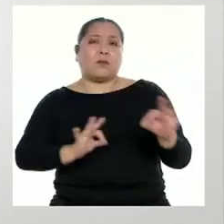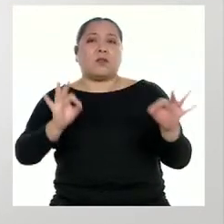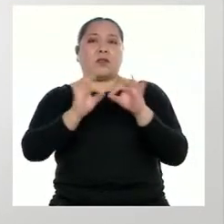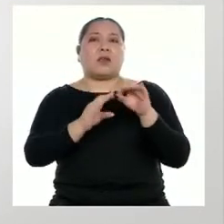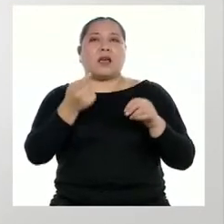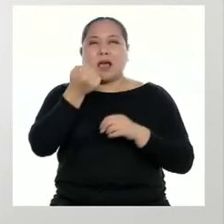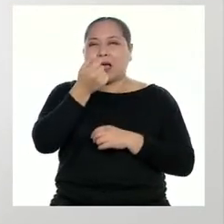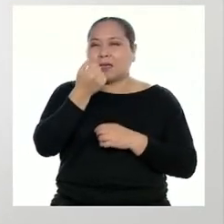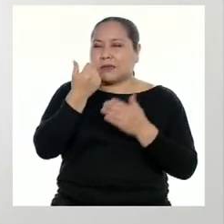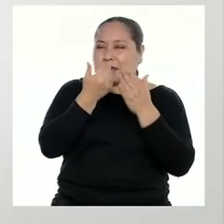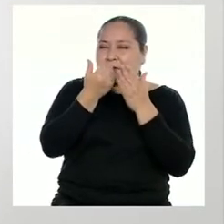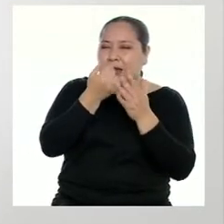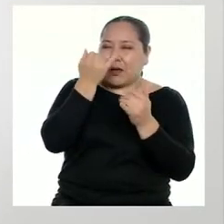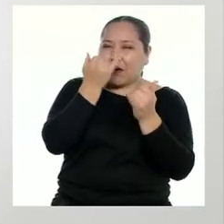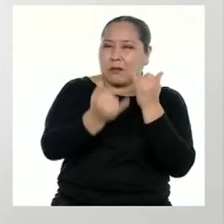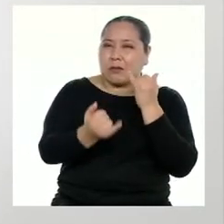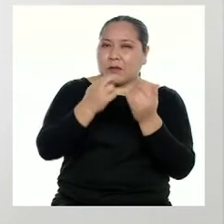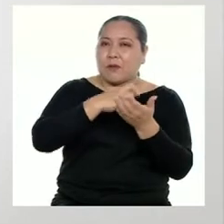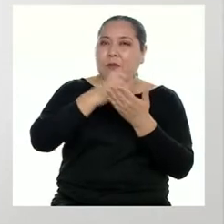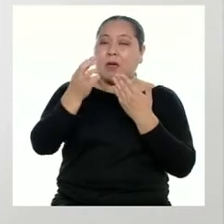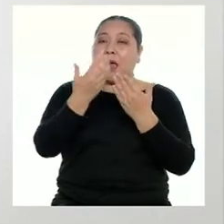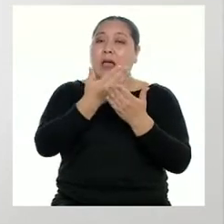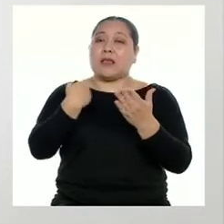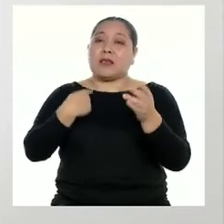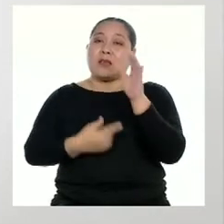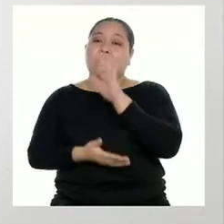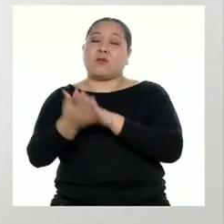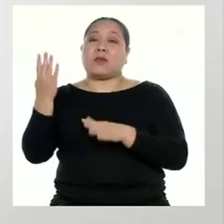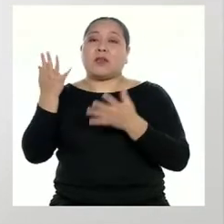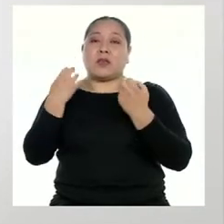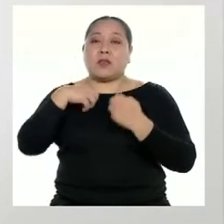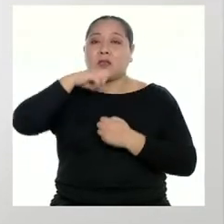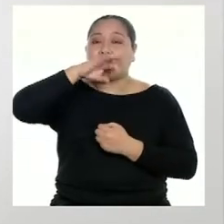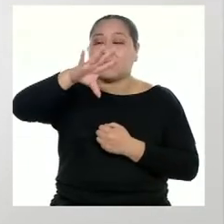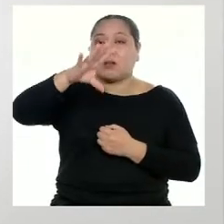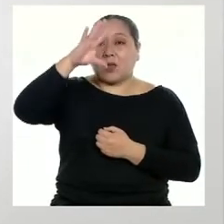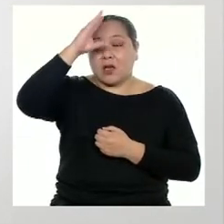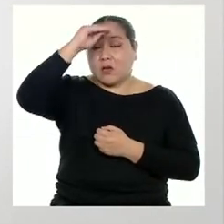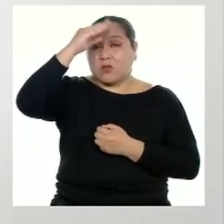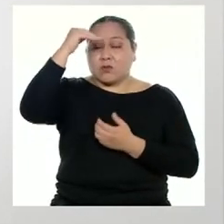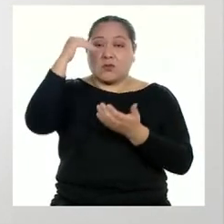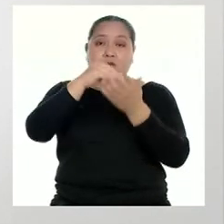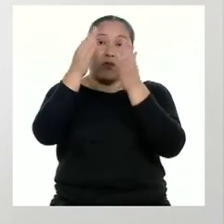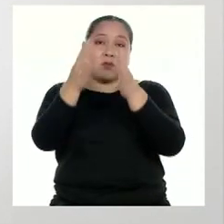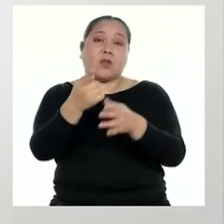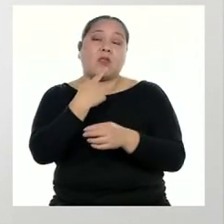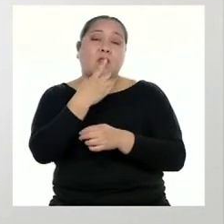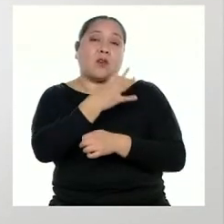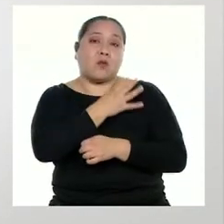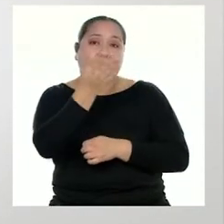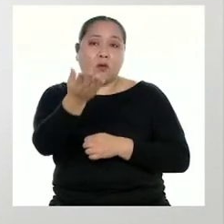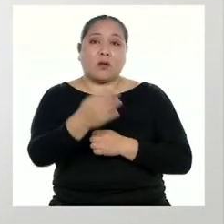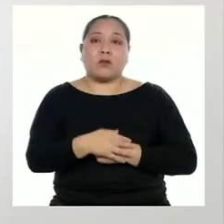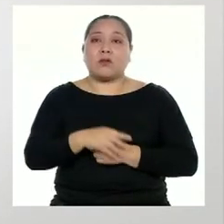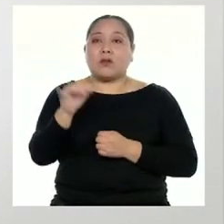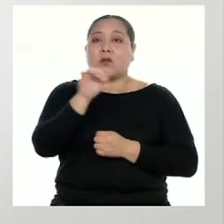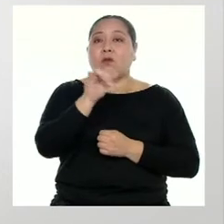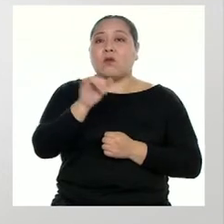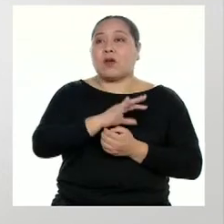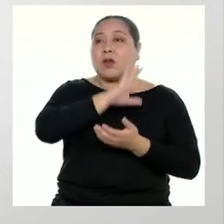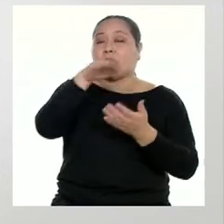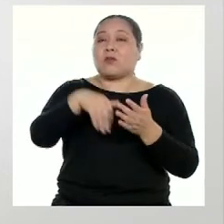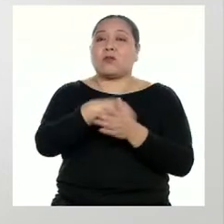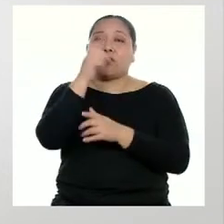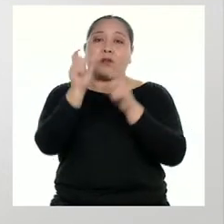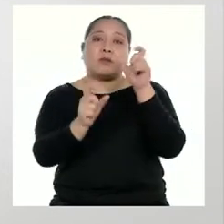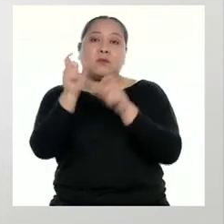que casi se acaba el programa pero antes de irme quiero decirles a las y los estudiantes de cuarto así como a todas las